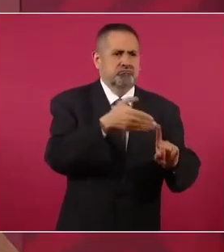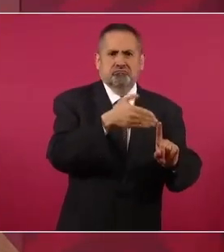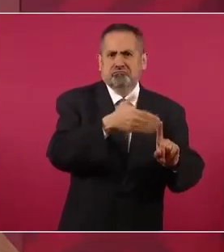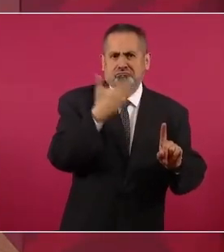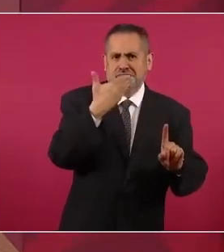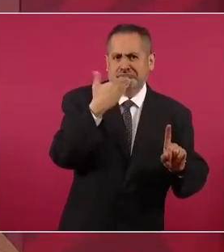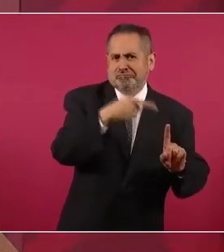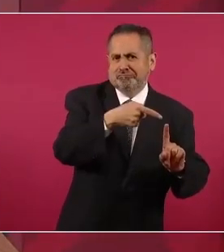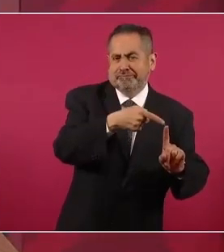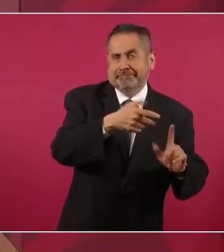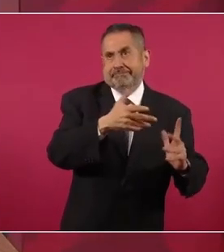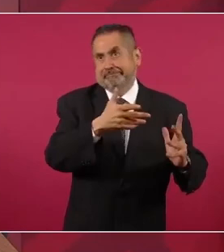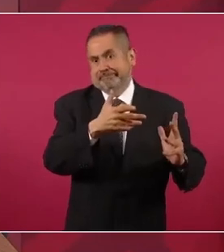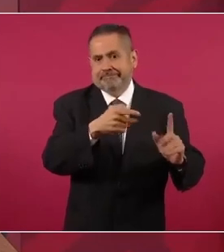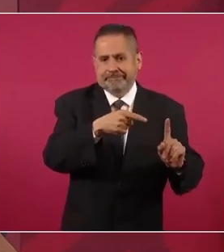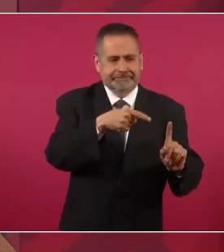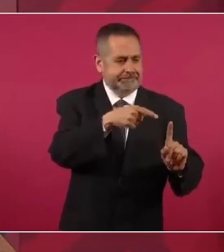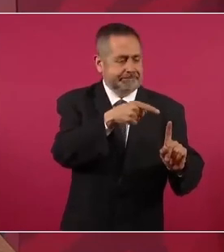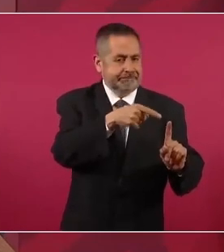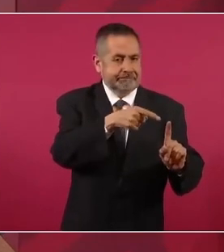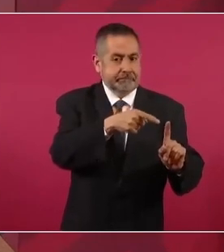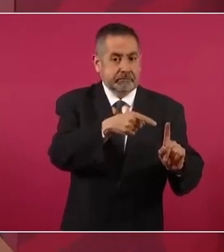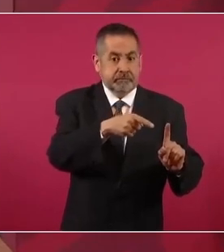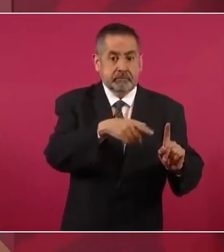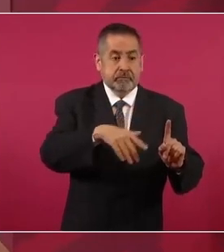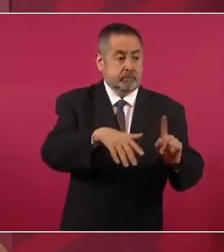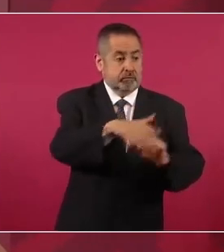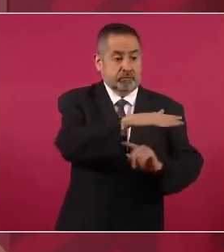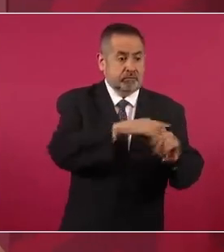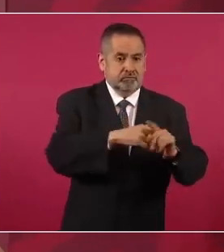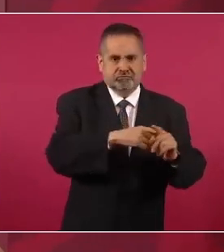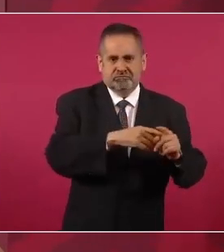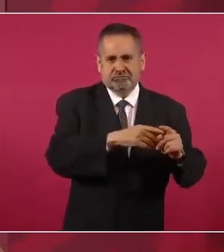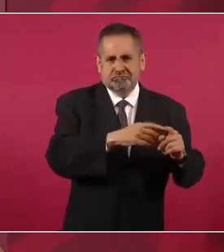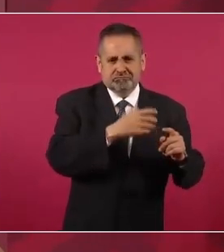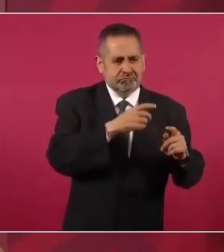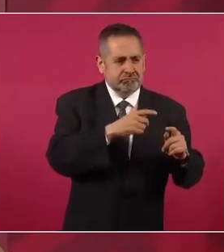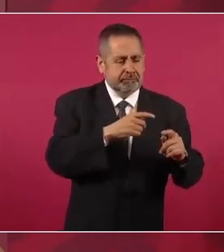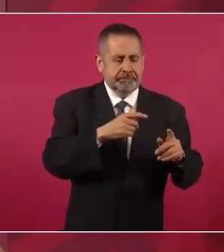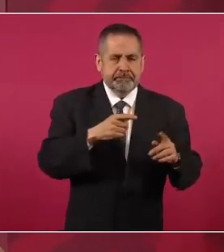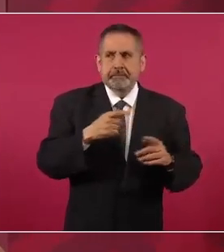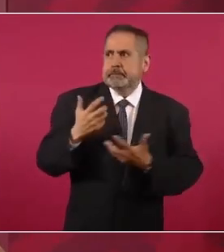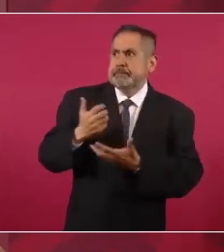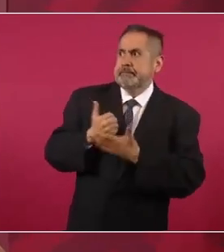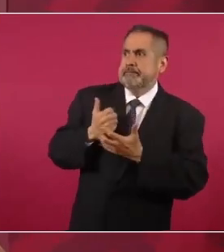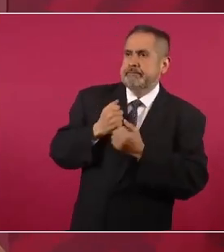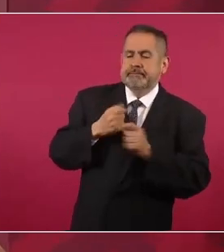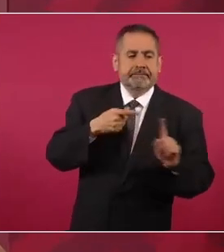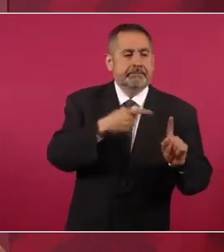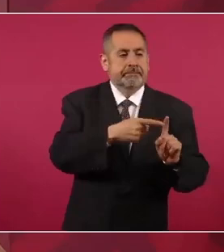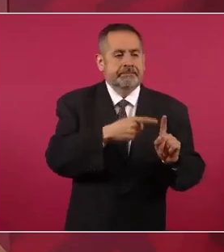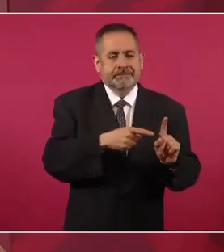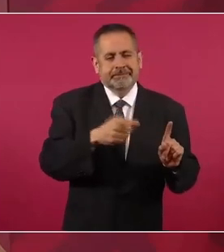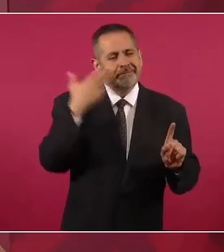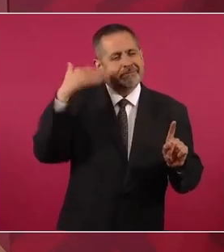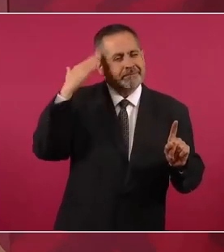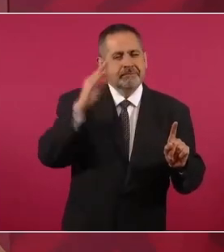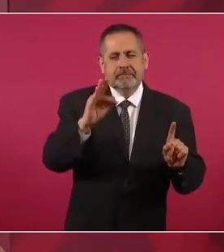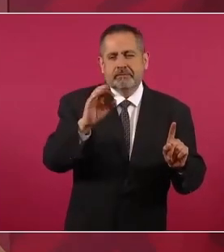y sobre todo por los rescatados del Fogaproa